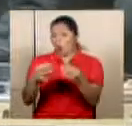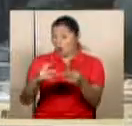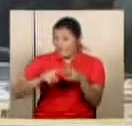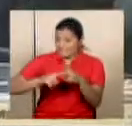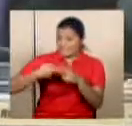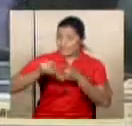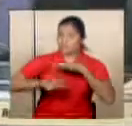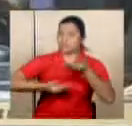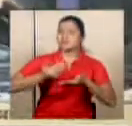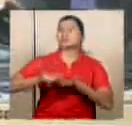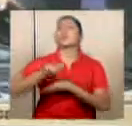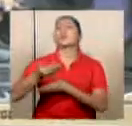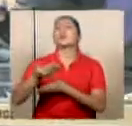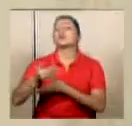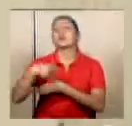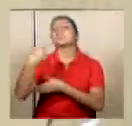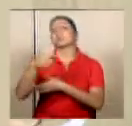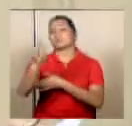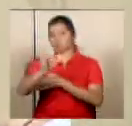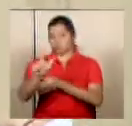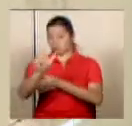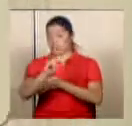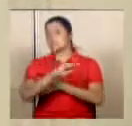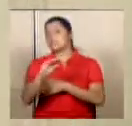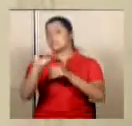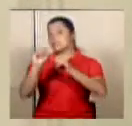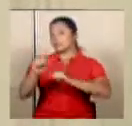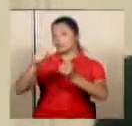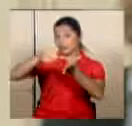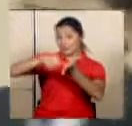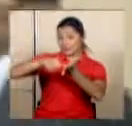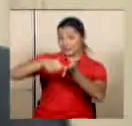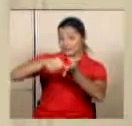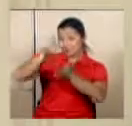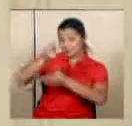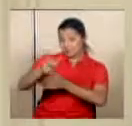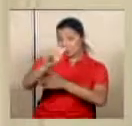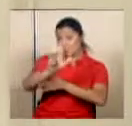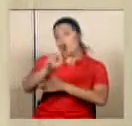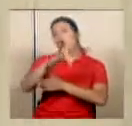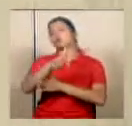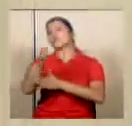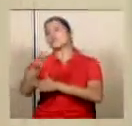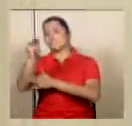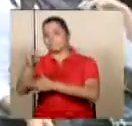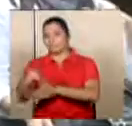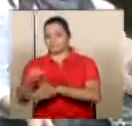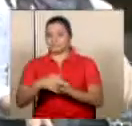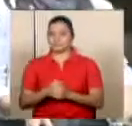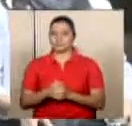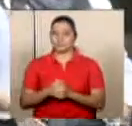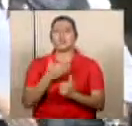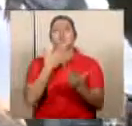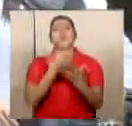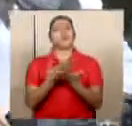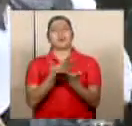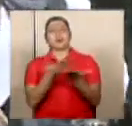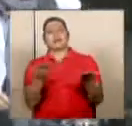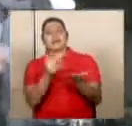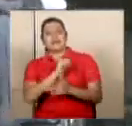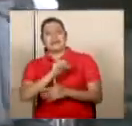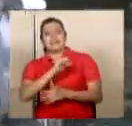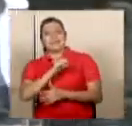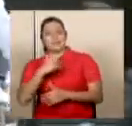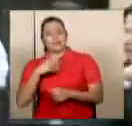trámite del plenario el próximo lunes y podría votarse ese mismo lunes o el martes siguiente Bueno y qué reacciones tuvieron